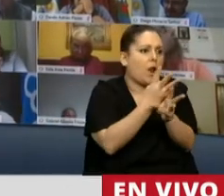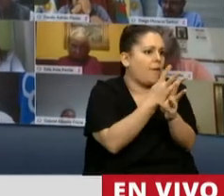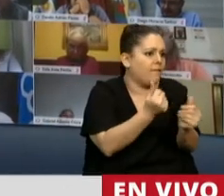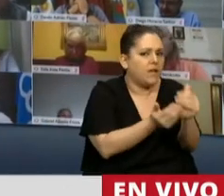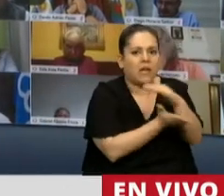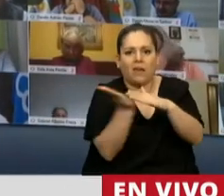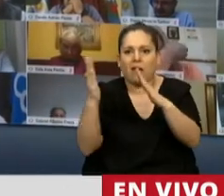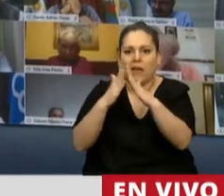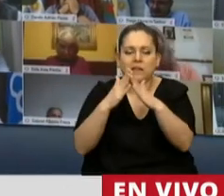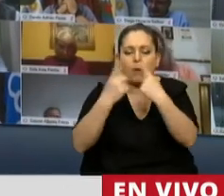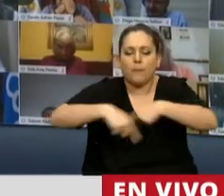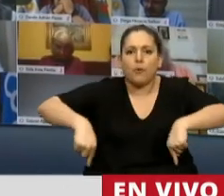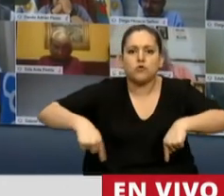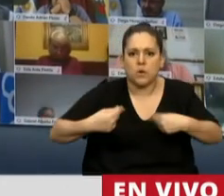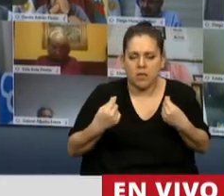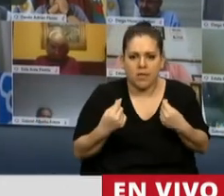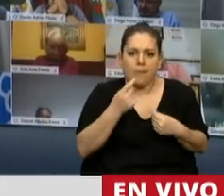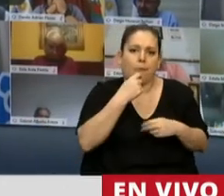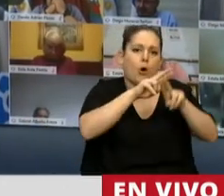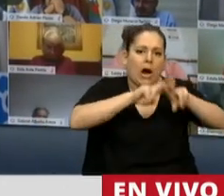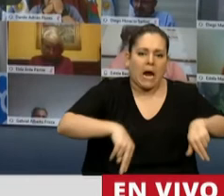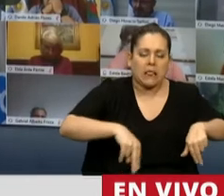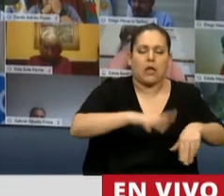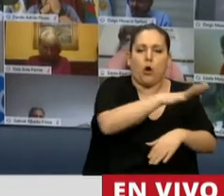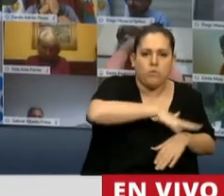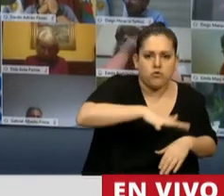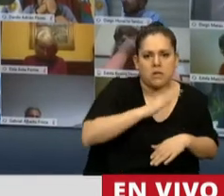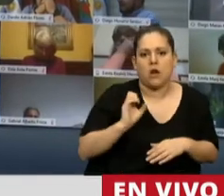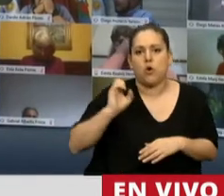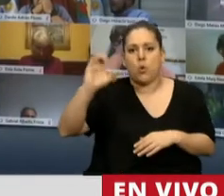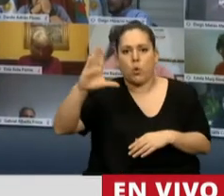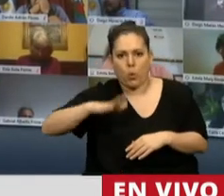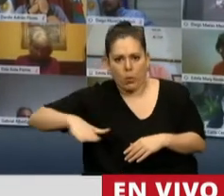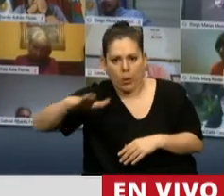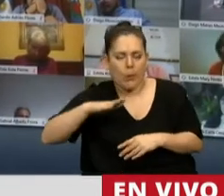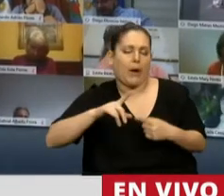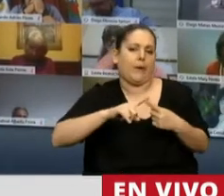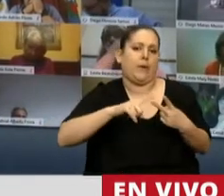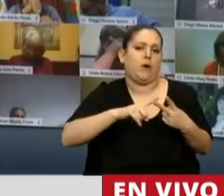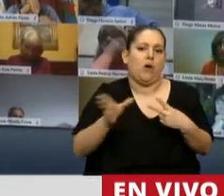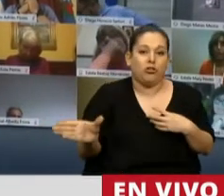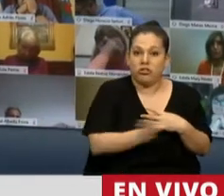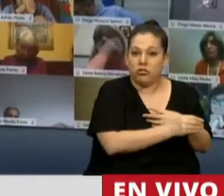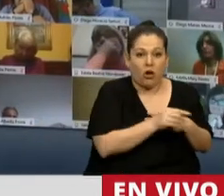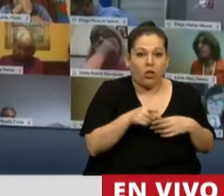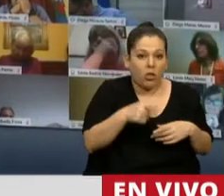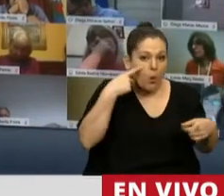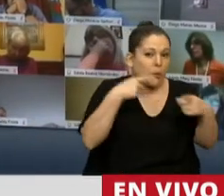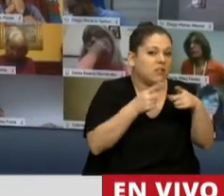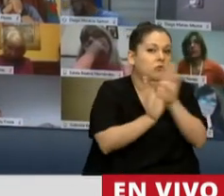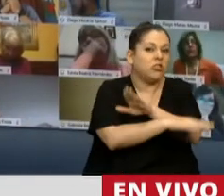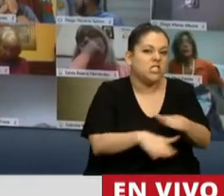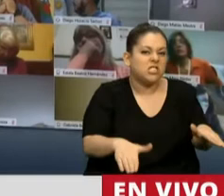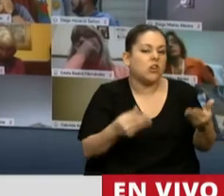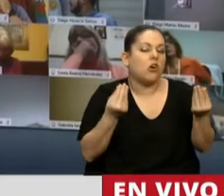Nuestras casas del niño, nuestros jardines comunitarios, clubes de barrio, han hecho por nuestros chicos y chicas un